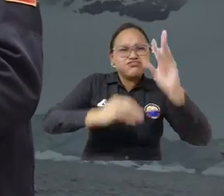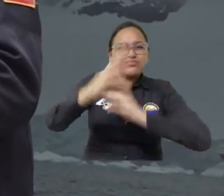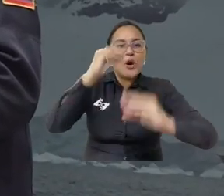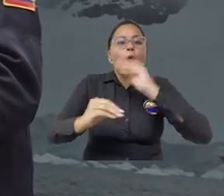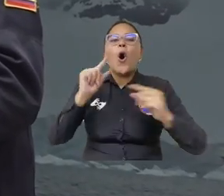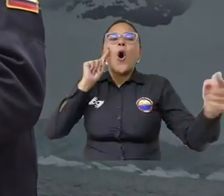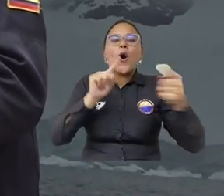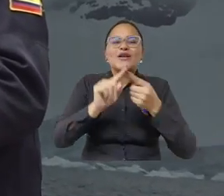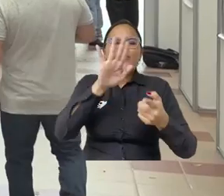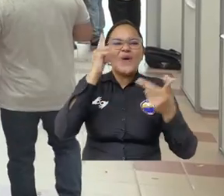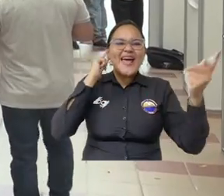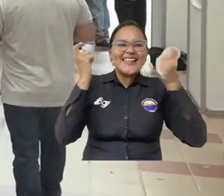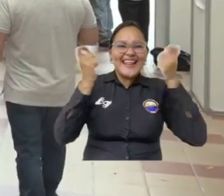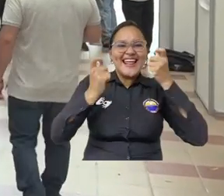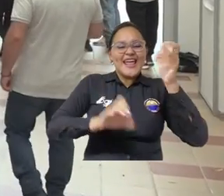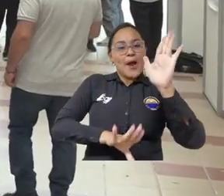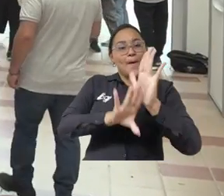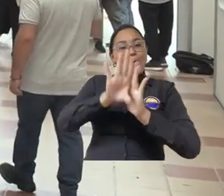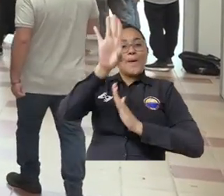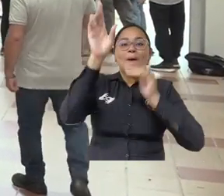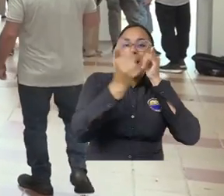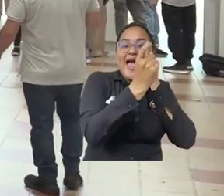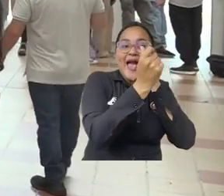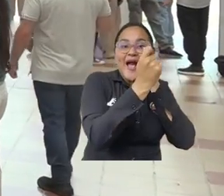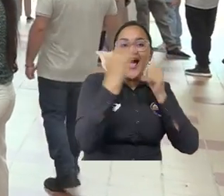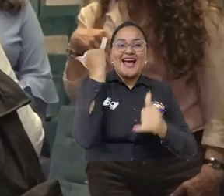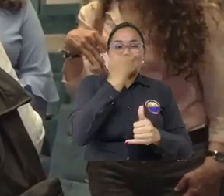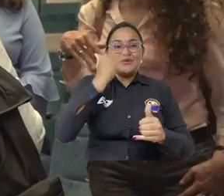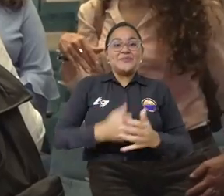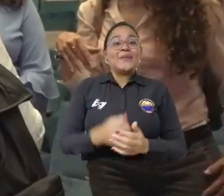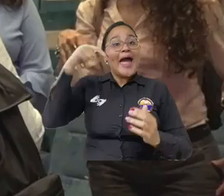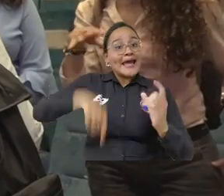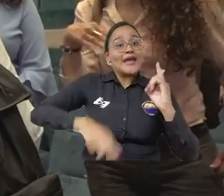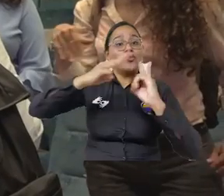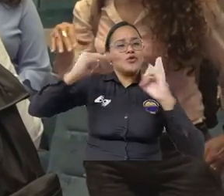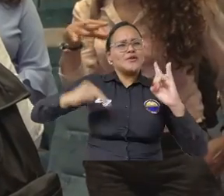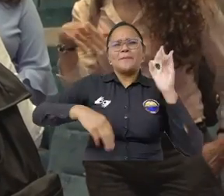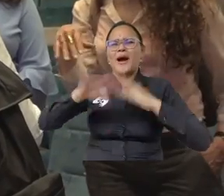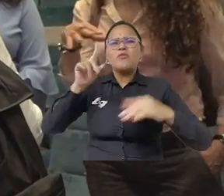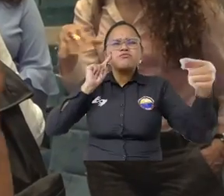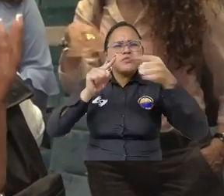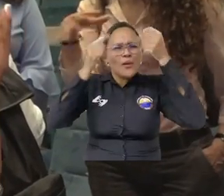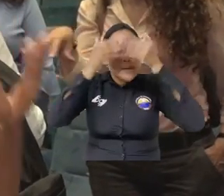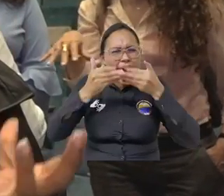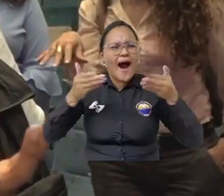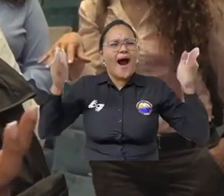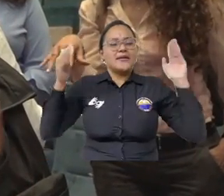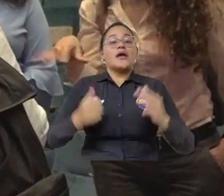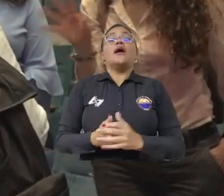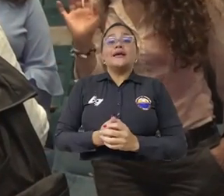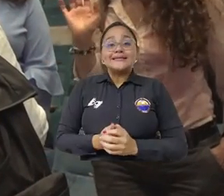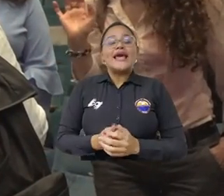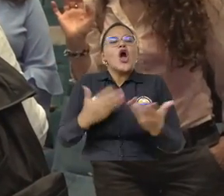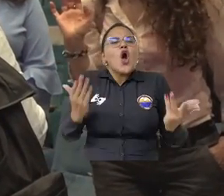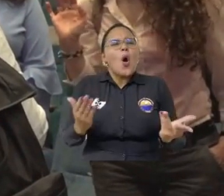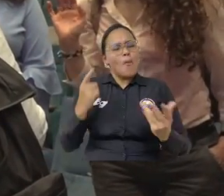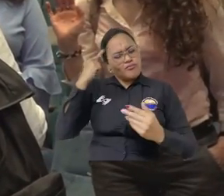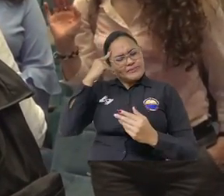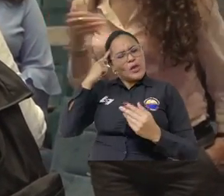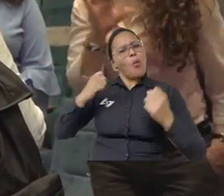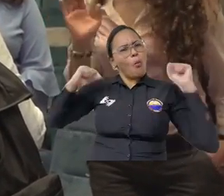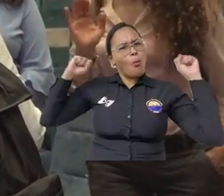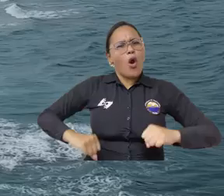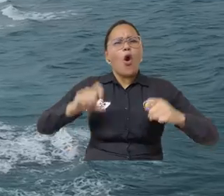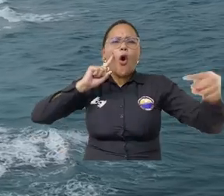a una estrategia de desarrollo hacia la economía azul. La Universidad de Magdalena tiene una visión muy amplia de lo que debe ser